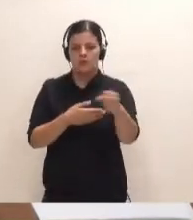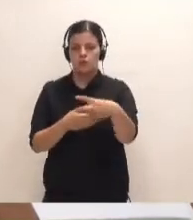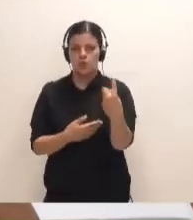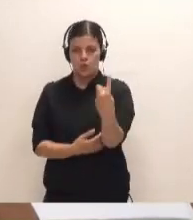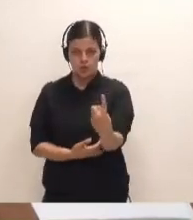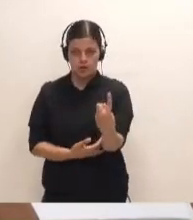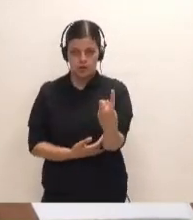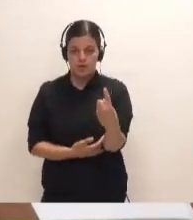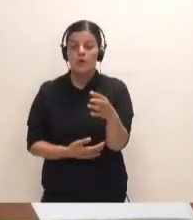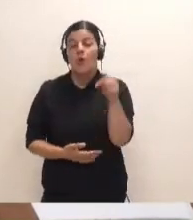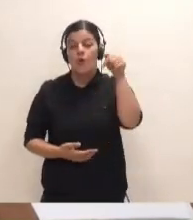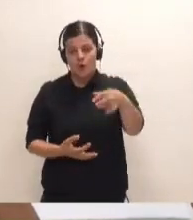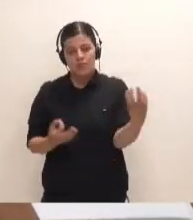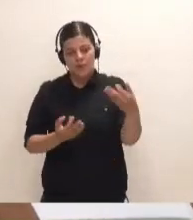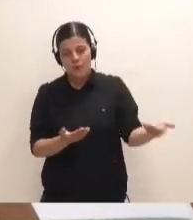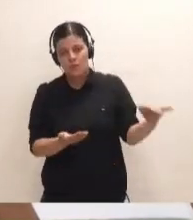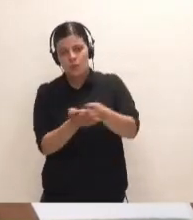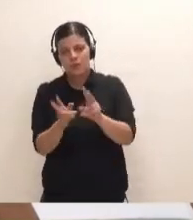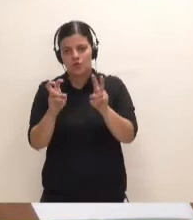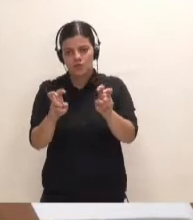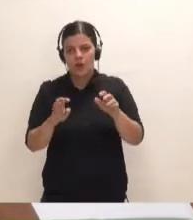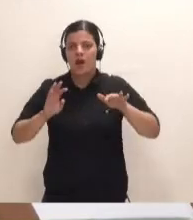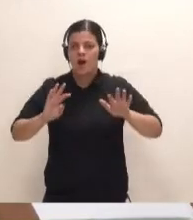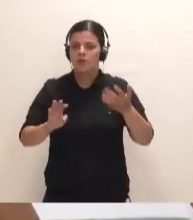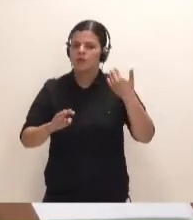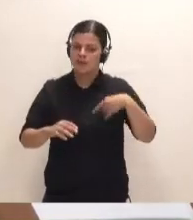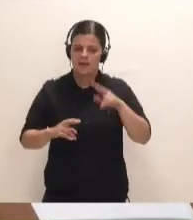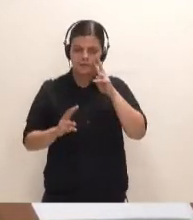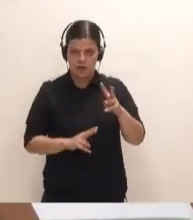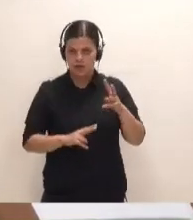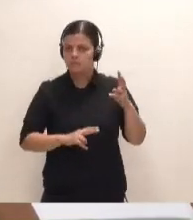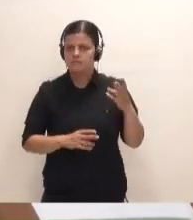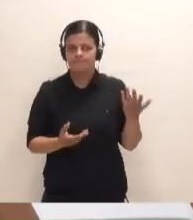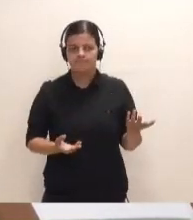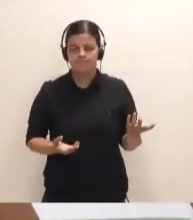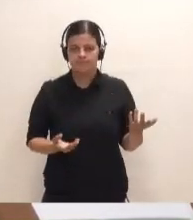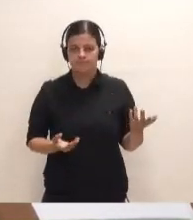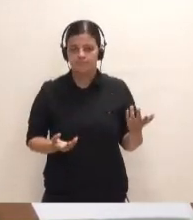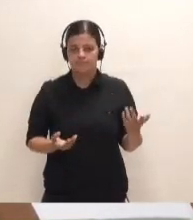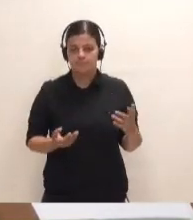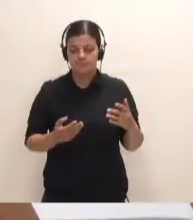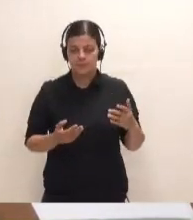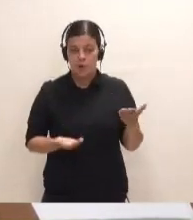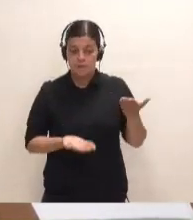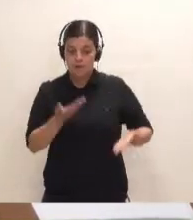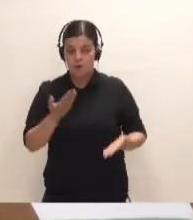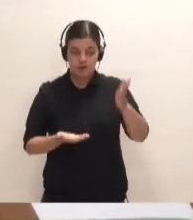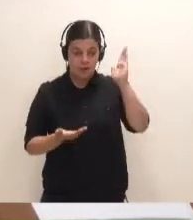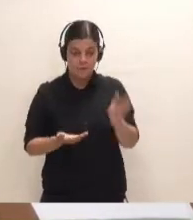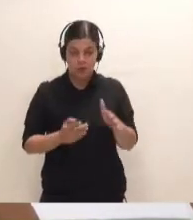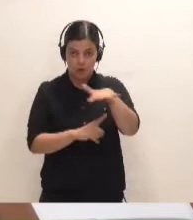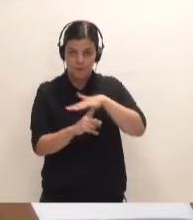necesita de una nueva propuesta, habiéndose conocido la caducidad de la evaluación de impacto